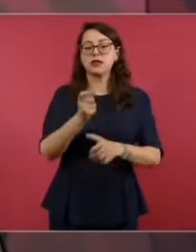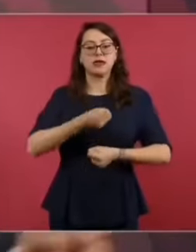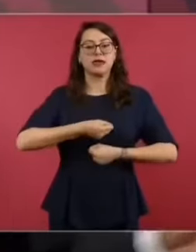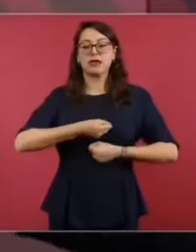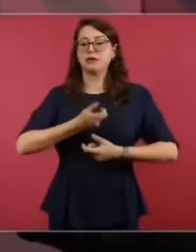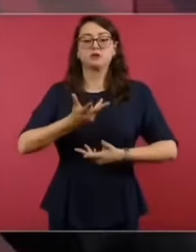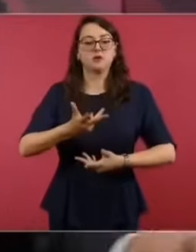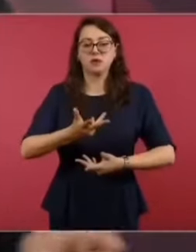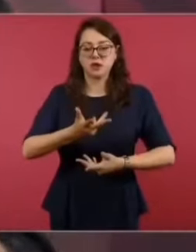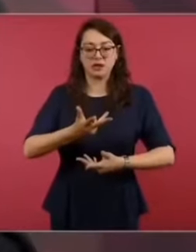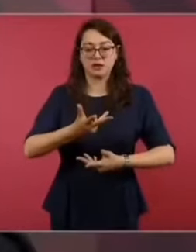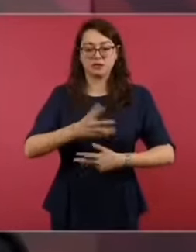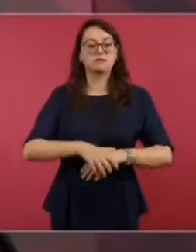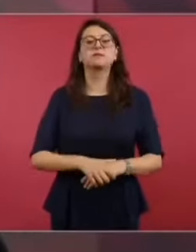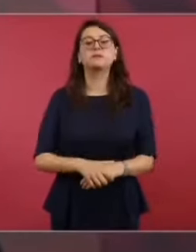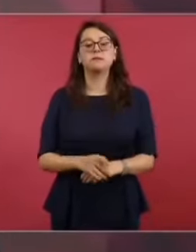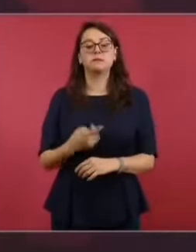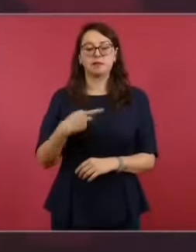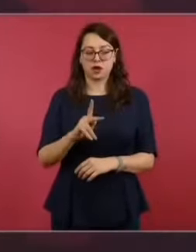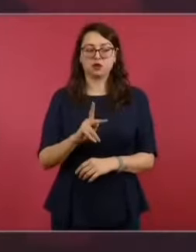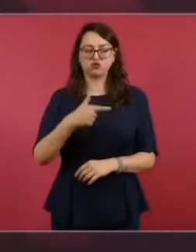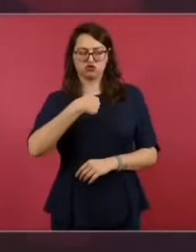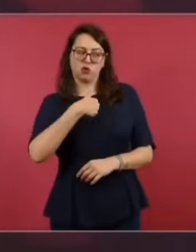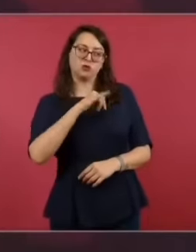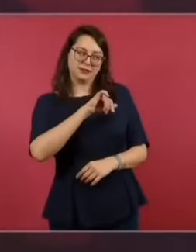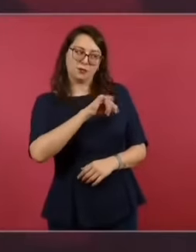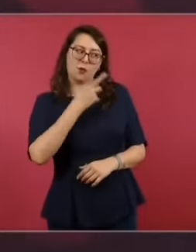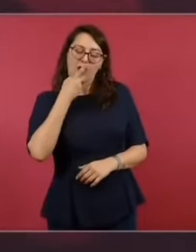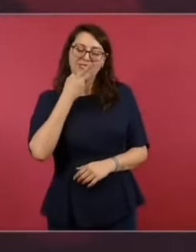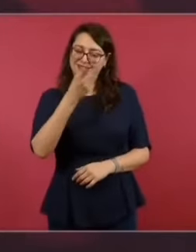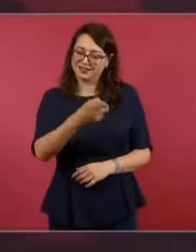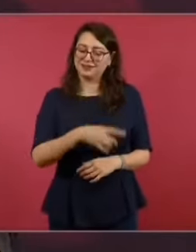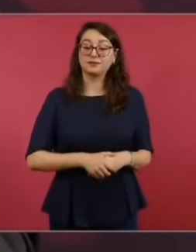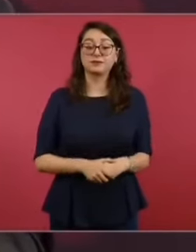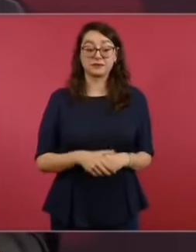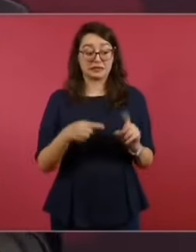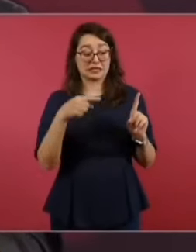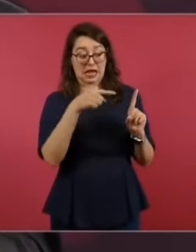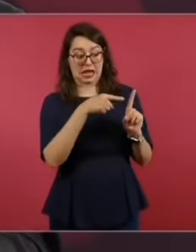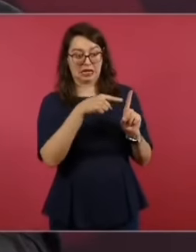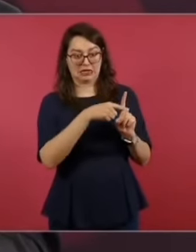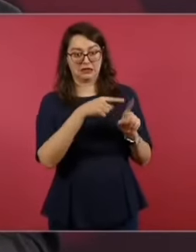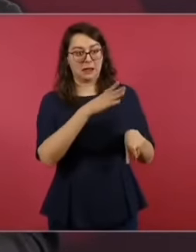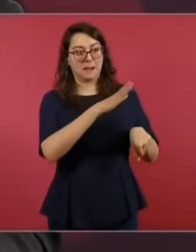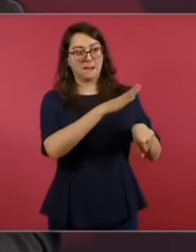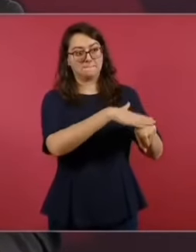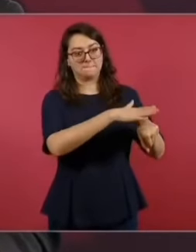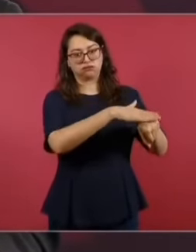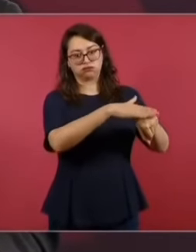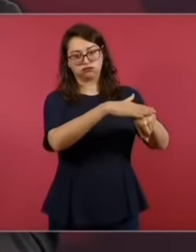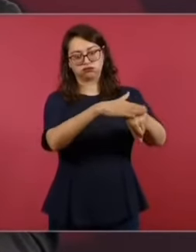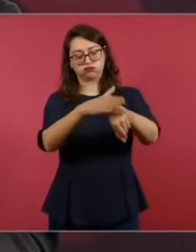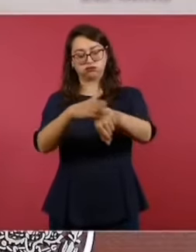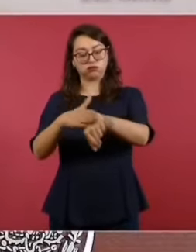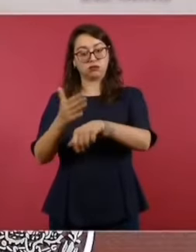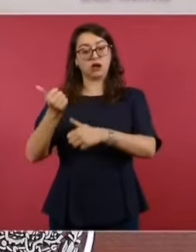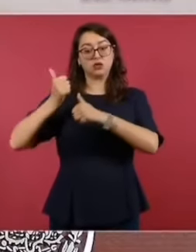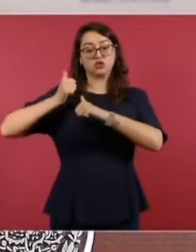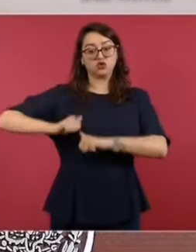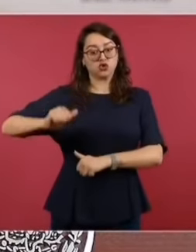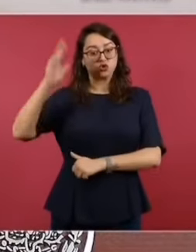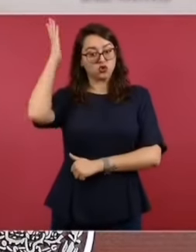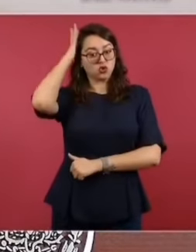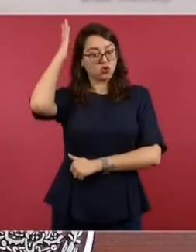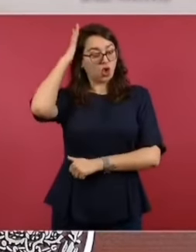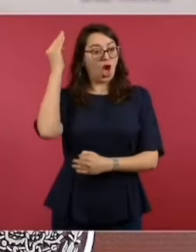él convocó a todos los comandantes de región y de